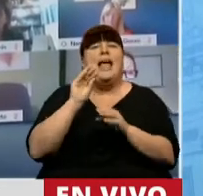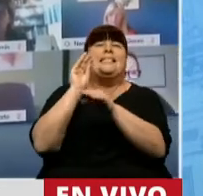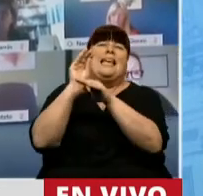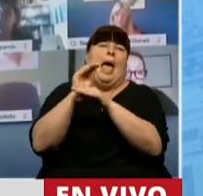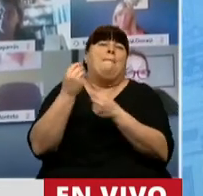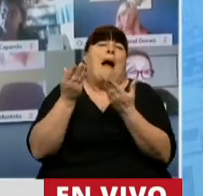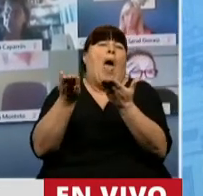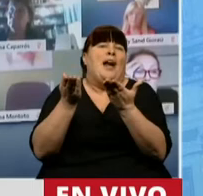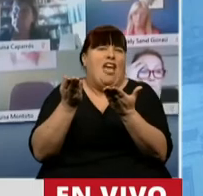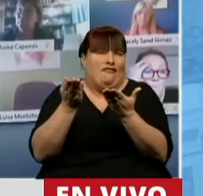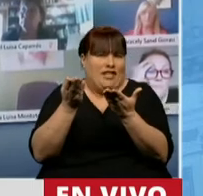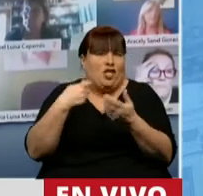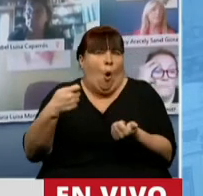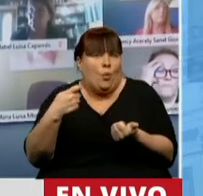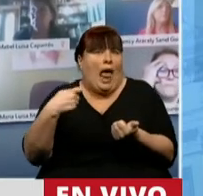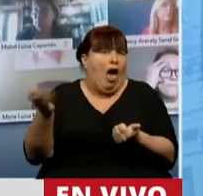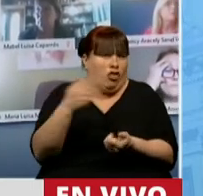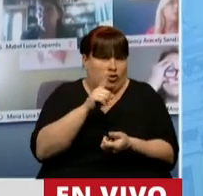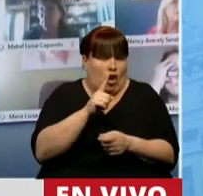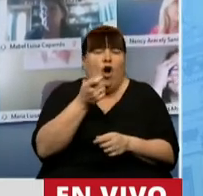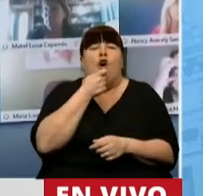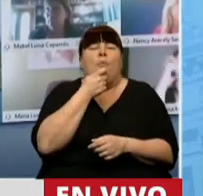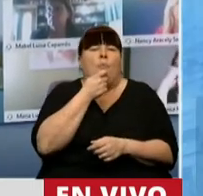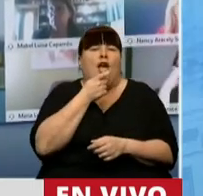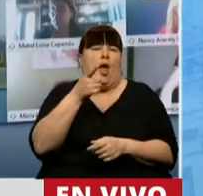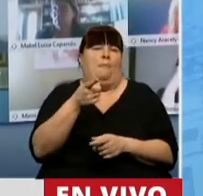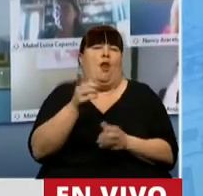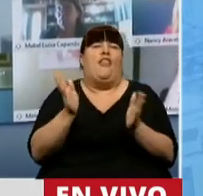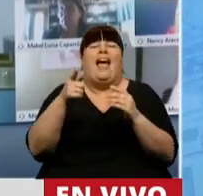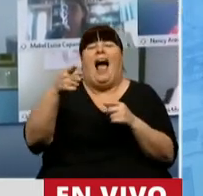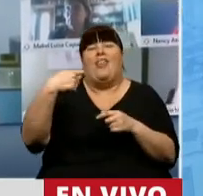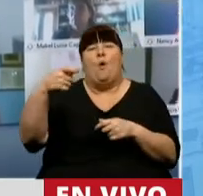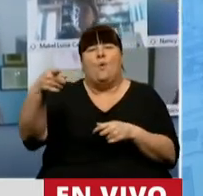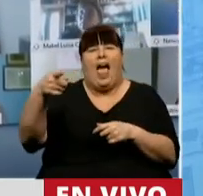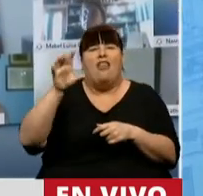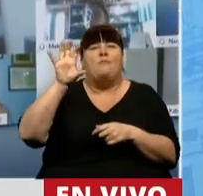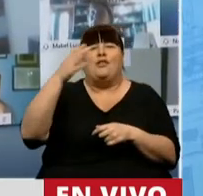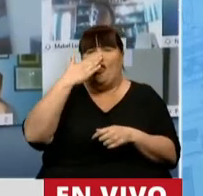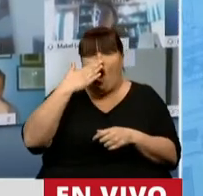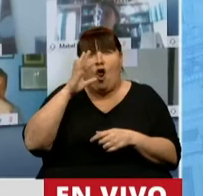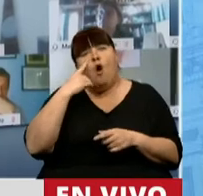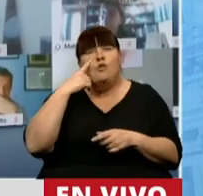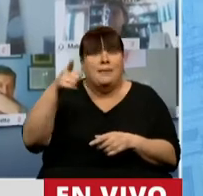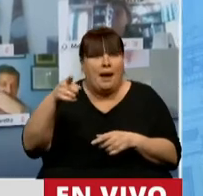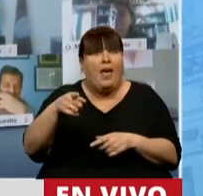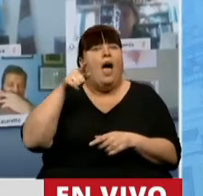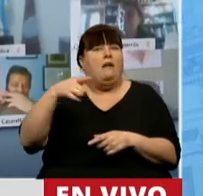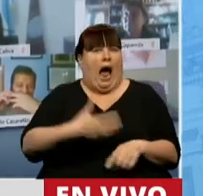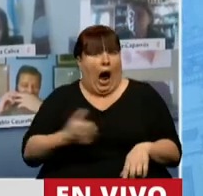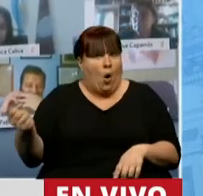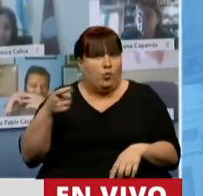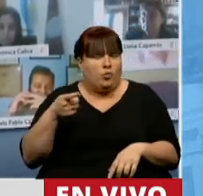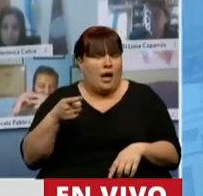financiamiento para beneficiar a las jubiladas y jubiladas, por ejemplo, de las cajas jubilatorias de la provincia de Córdoba o del municipio donde hubo un